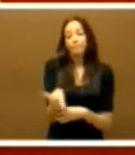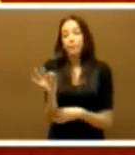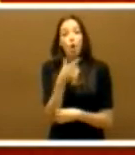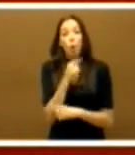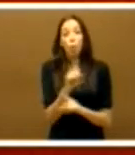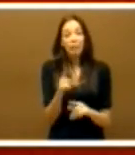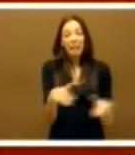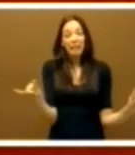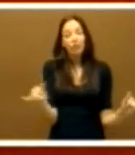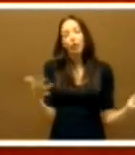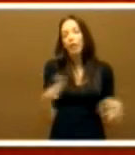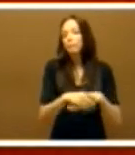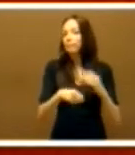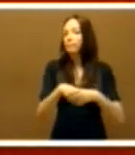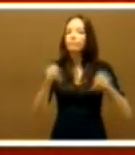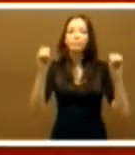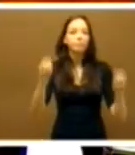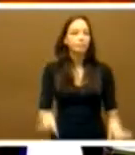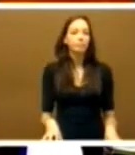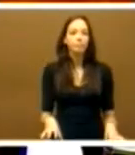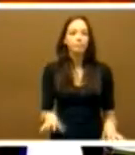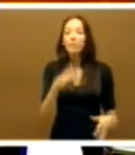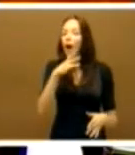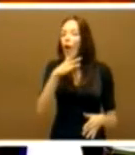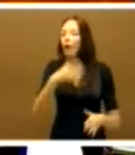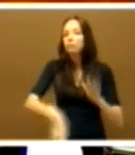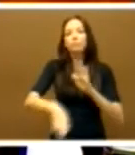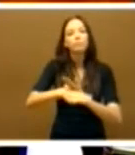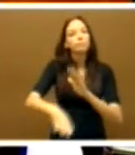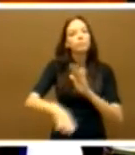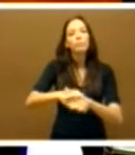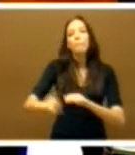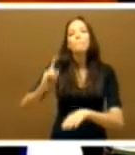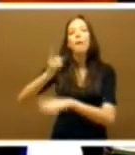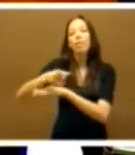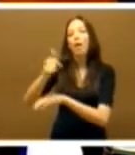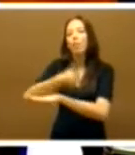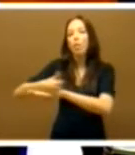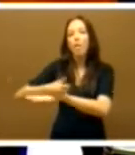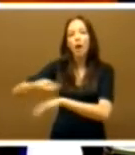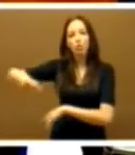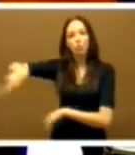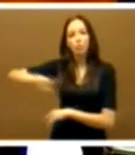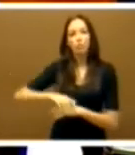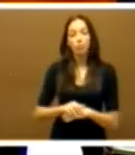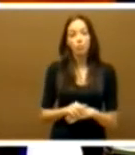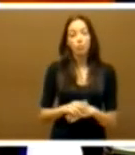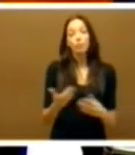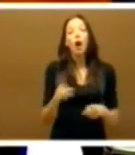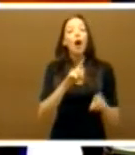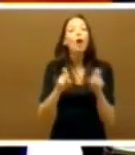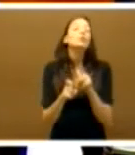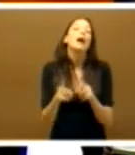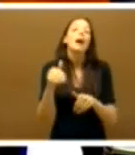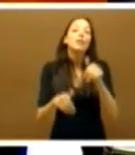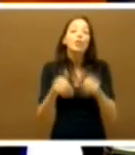siga el curso la voluntad que han pintado los ciudadanos. Una de esas posibilidades que se da al final de una consulta electoral se